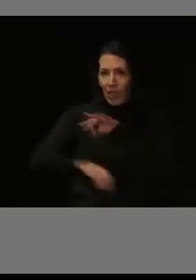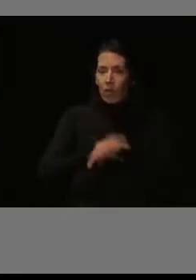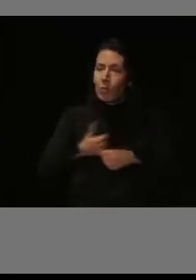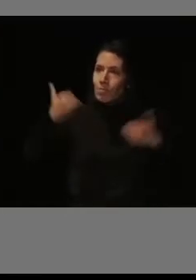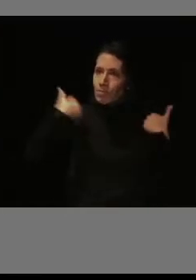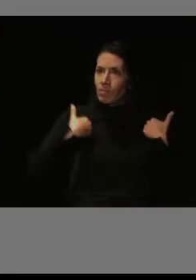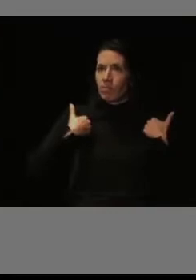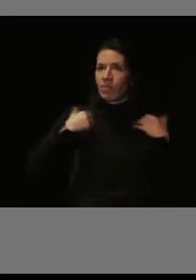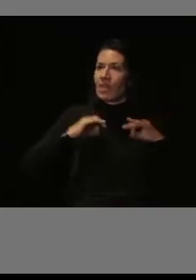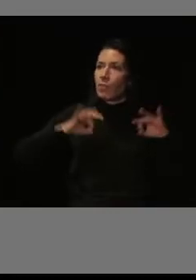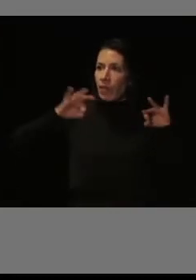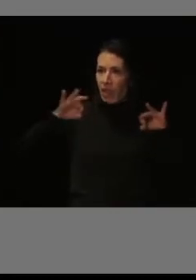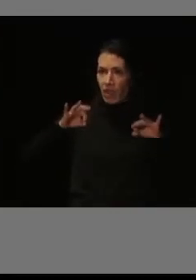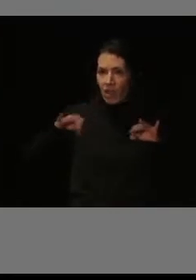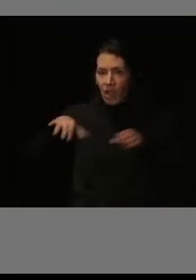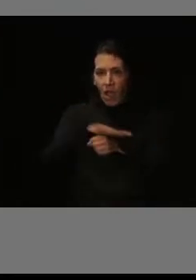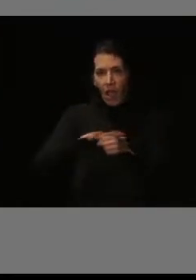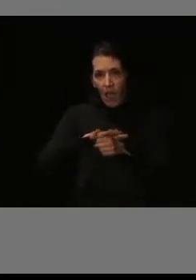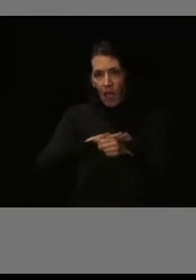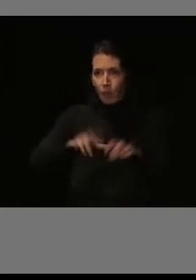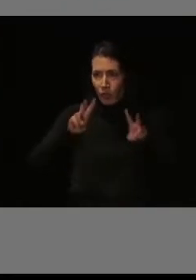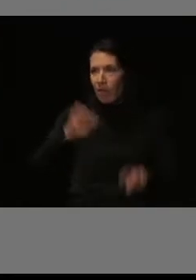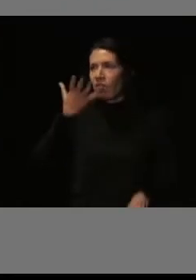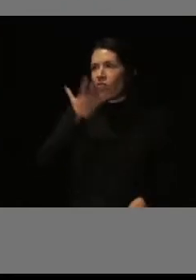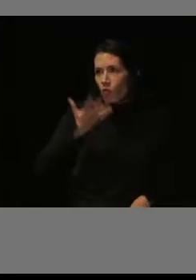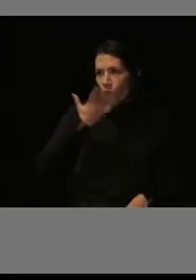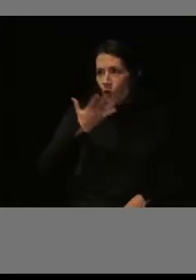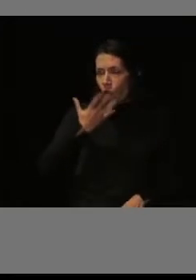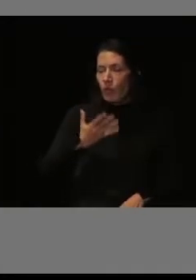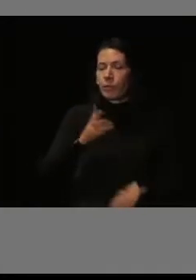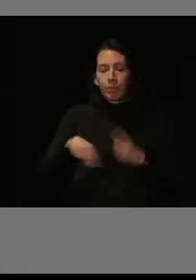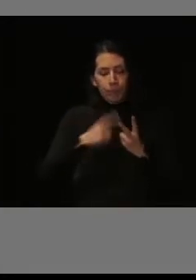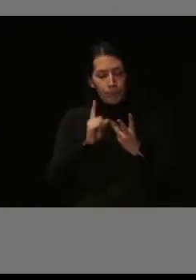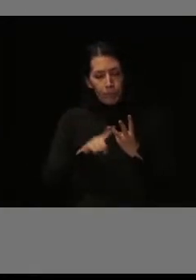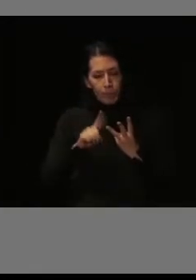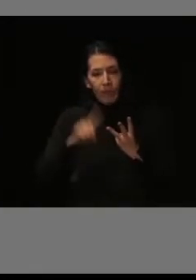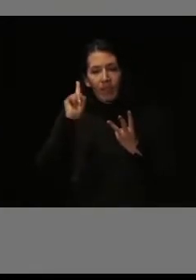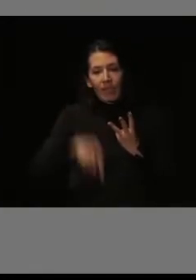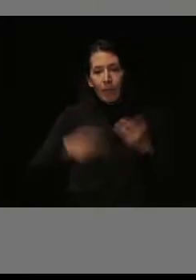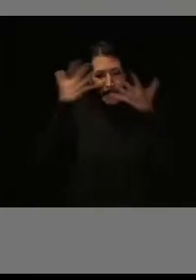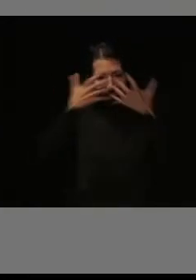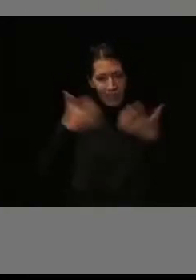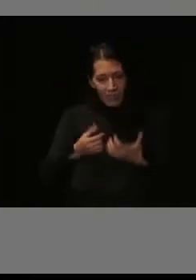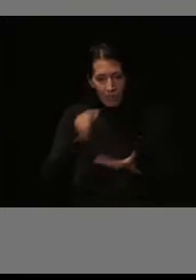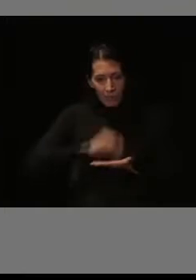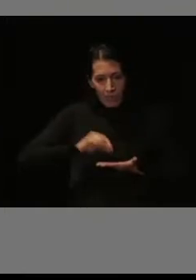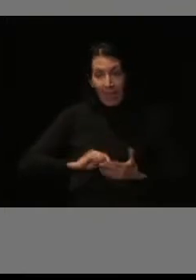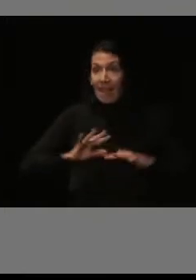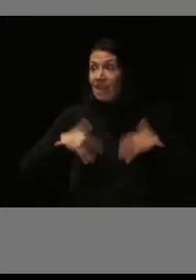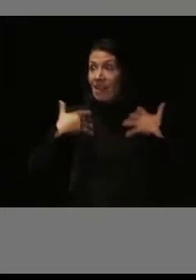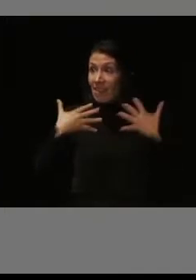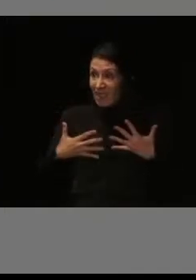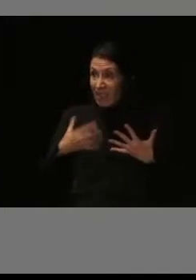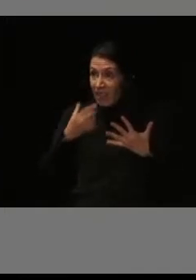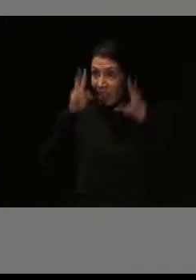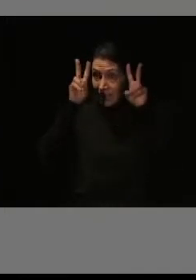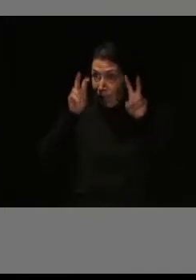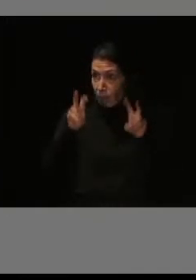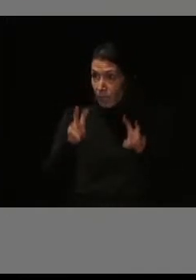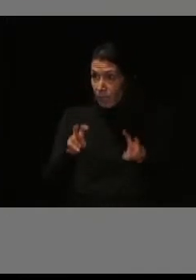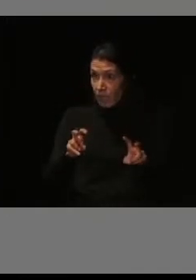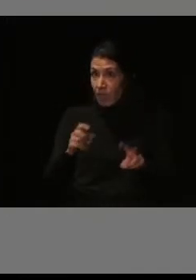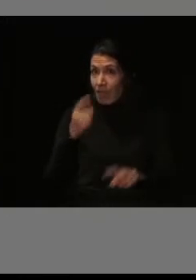especializadas en esta materia. Redactamos también el temario, o los diez temas que tenía cada uno de los